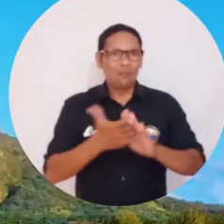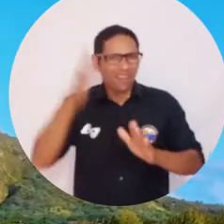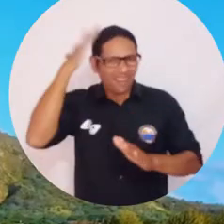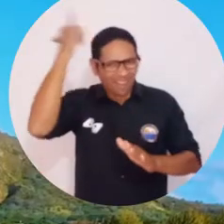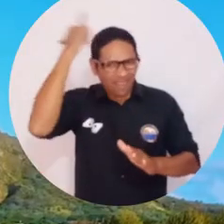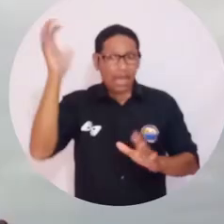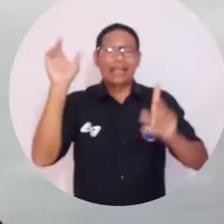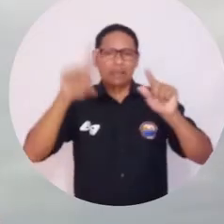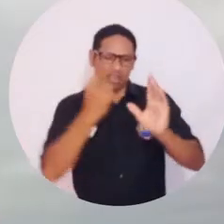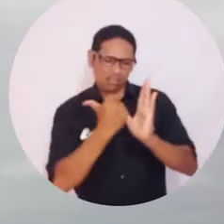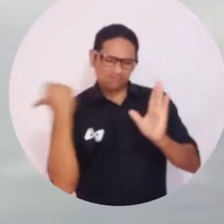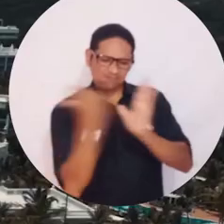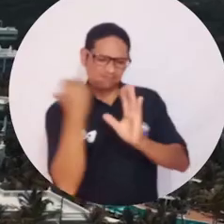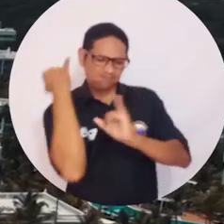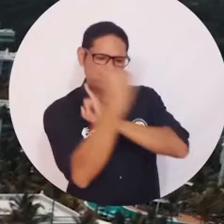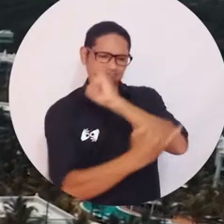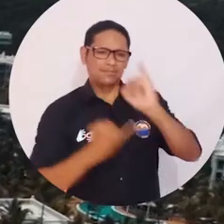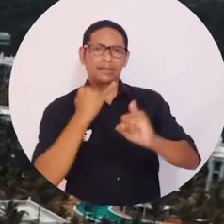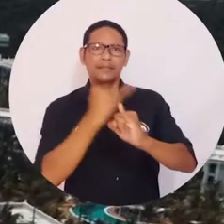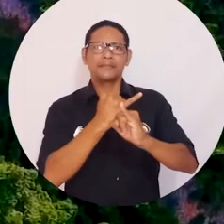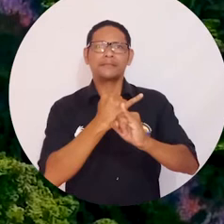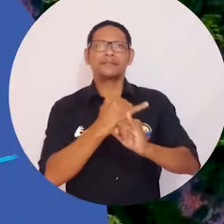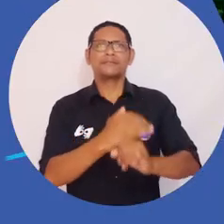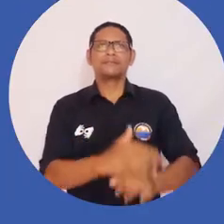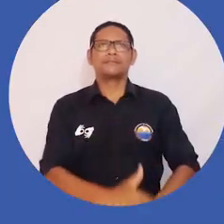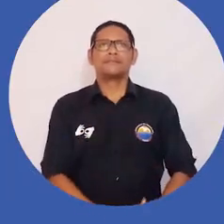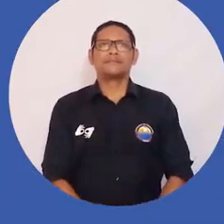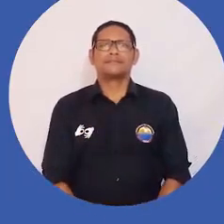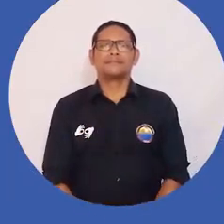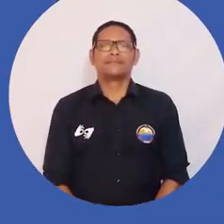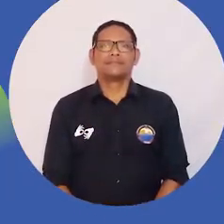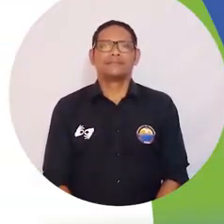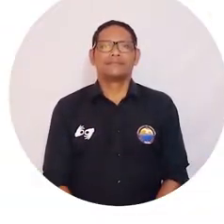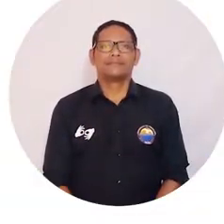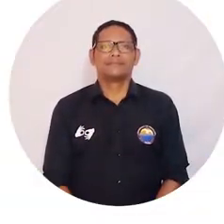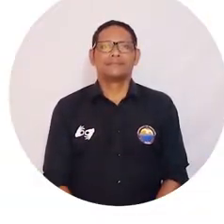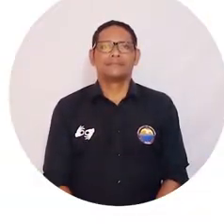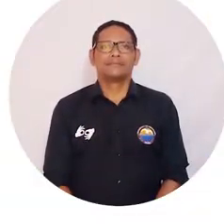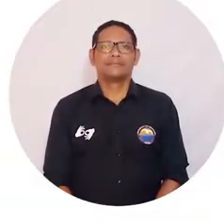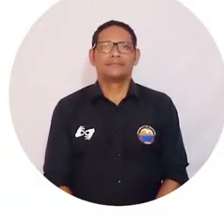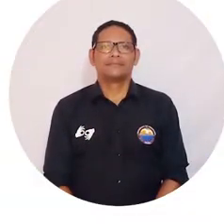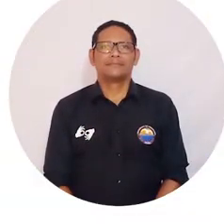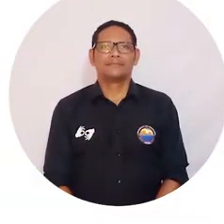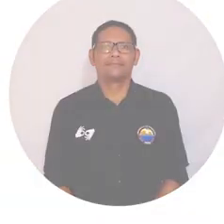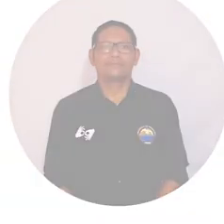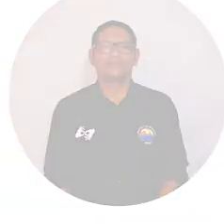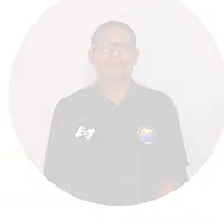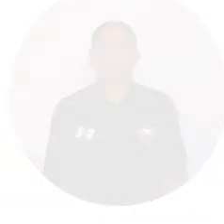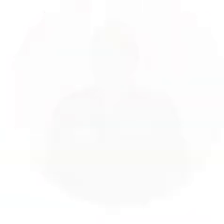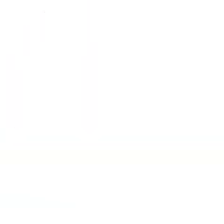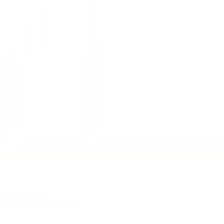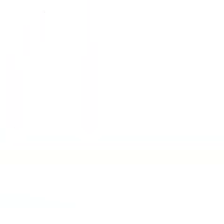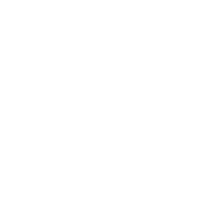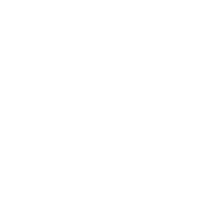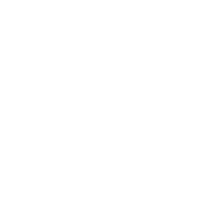acreditaciones internacionales. Universidad de Mataleta, aún más incluyente e innovadora.